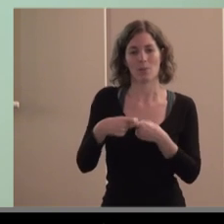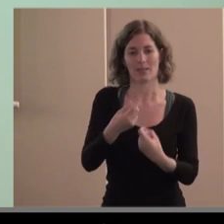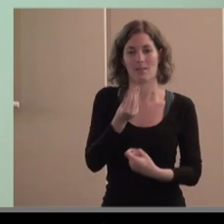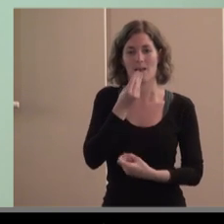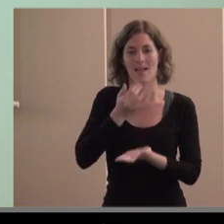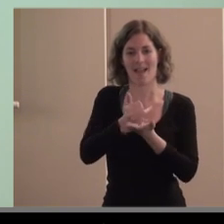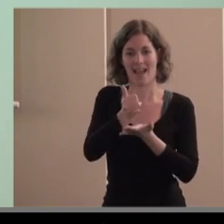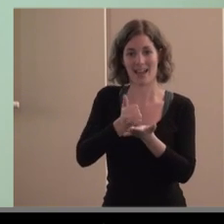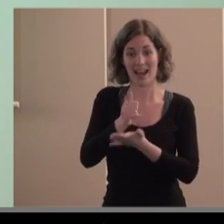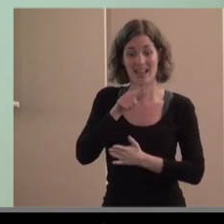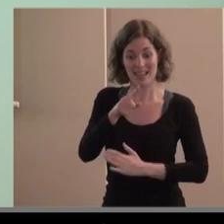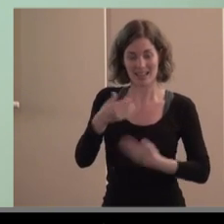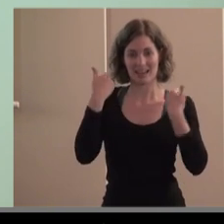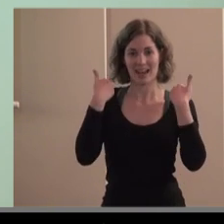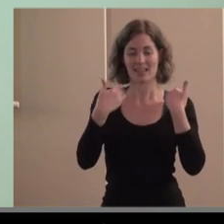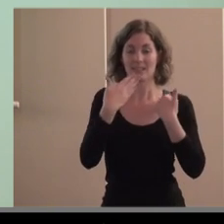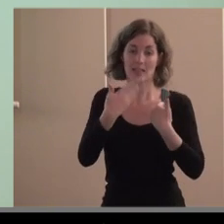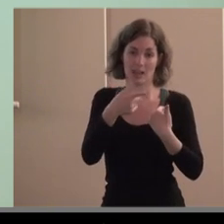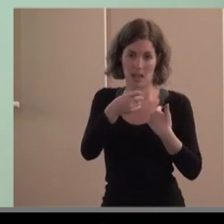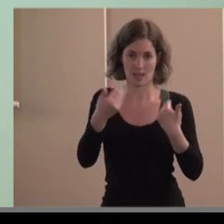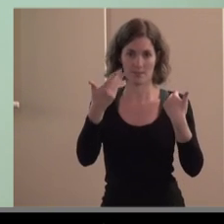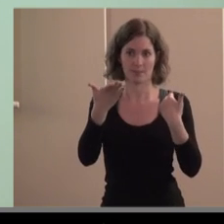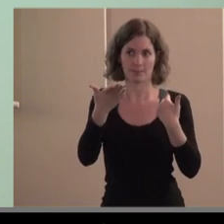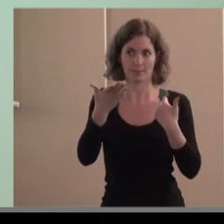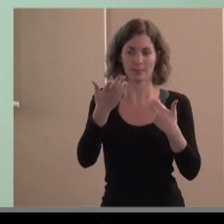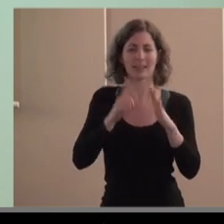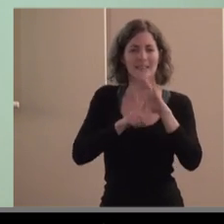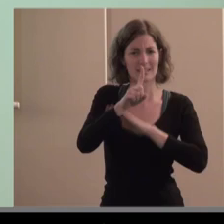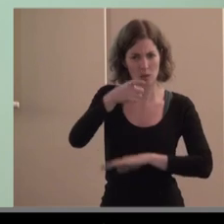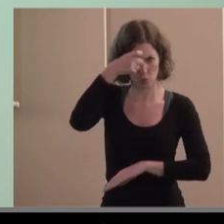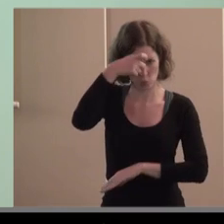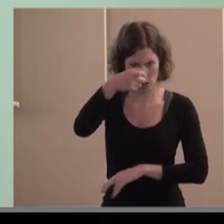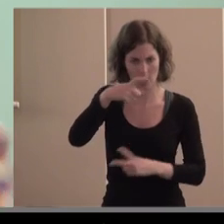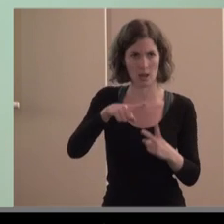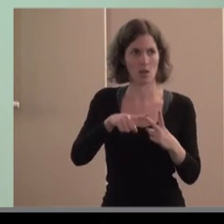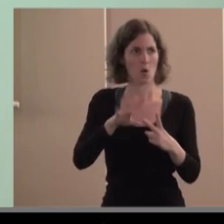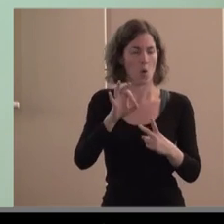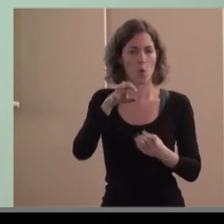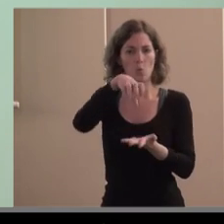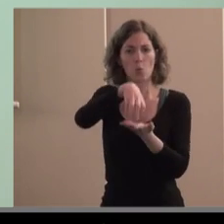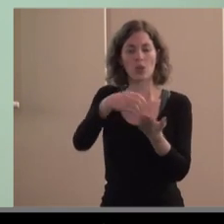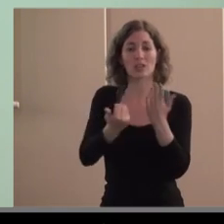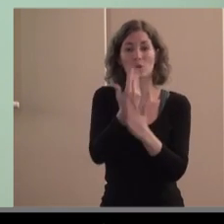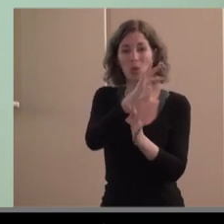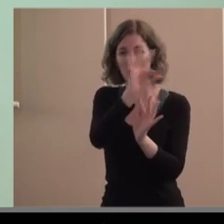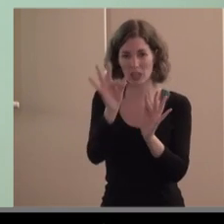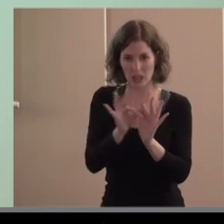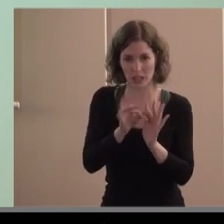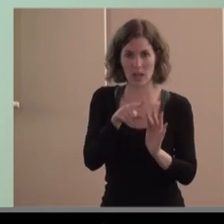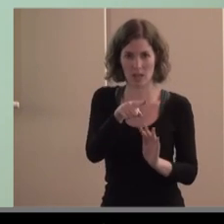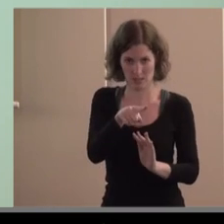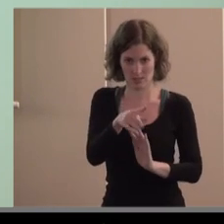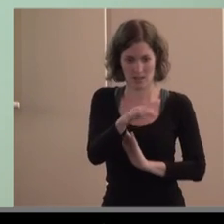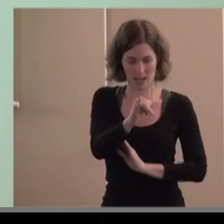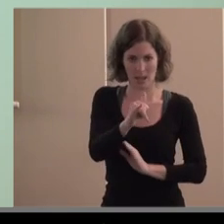que mantiene el tema del desarrollo rural la que mantiene el centro de día la que mantiene el trabajo